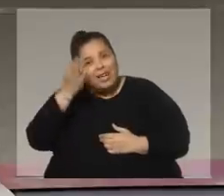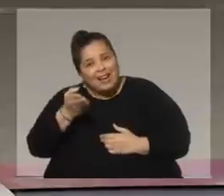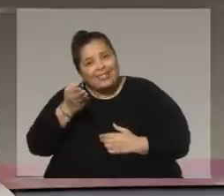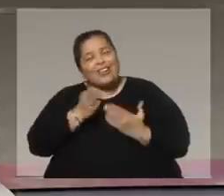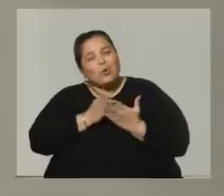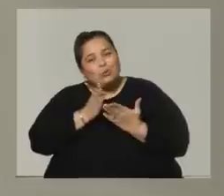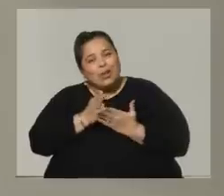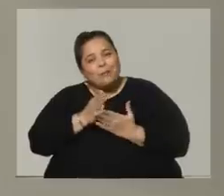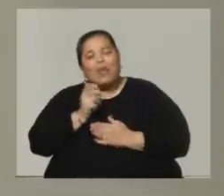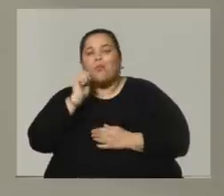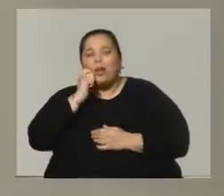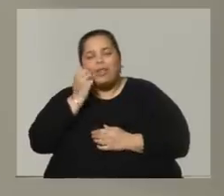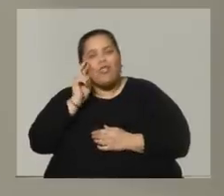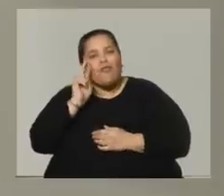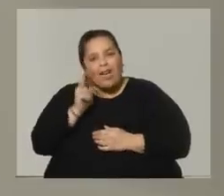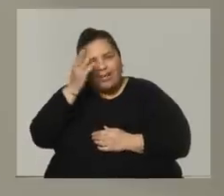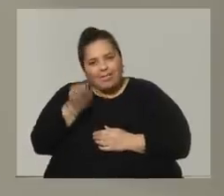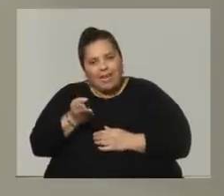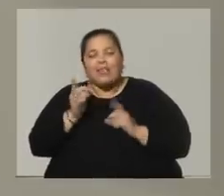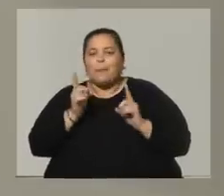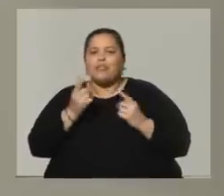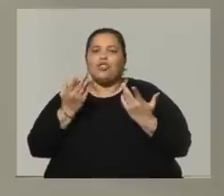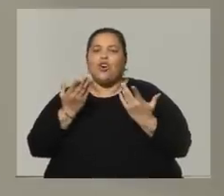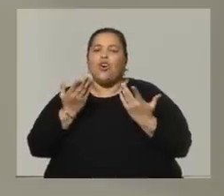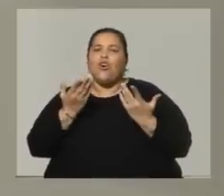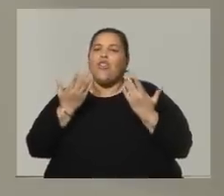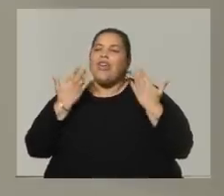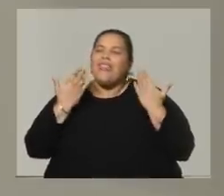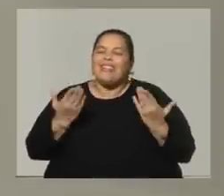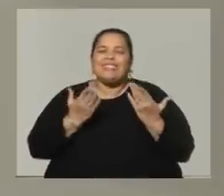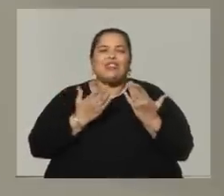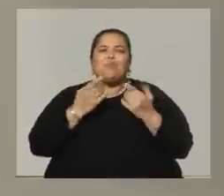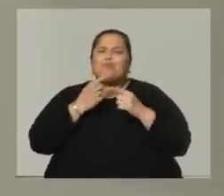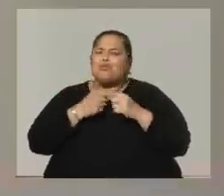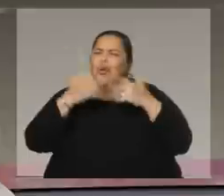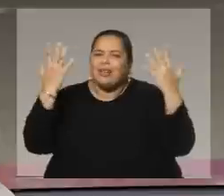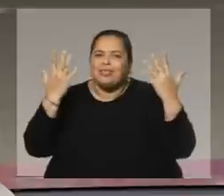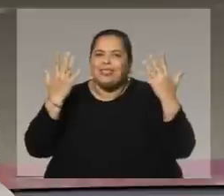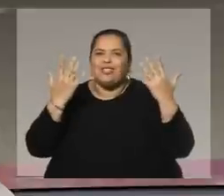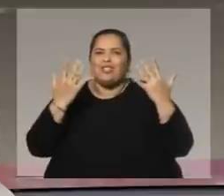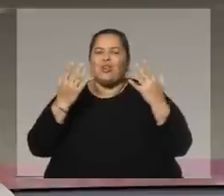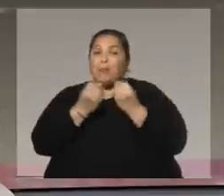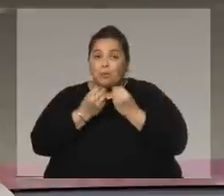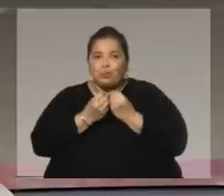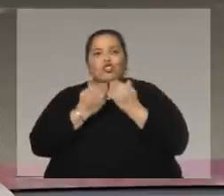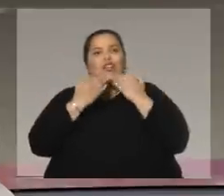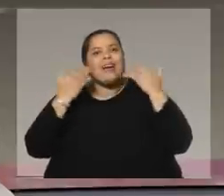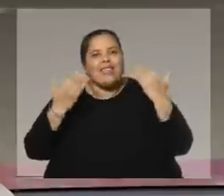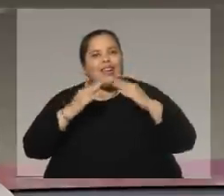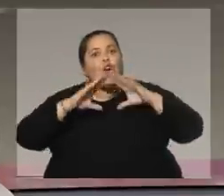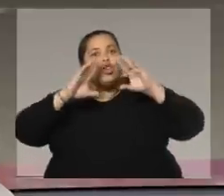Es bueno verte y te deseo tanto éxito como el que has tenido, que es mucho. Yo te agradezco todo.